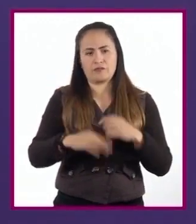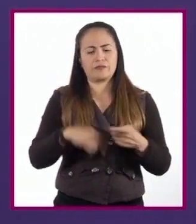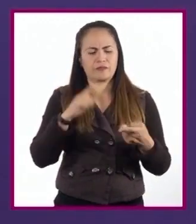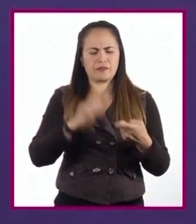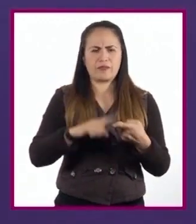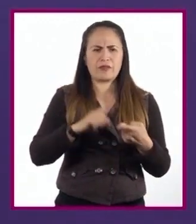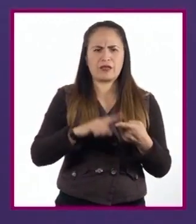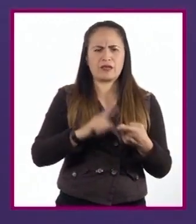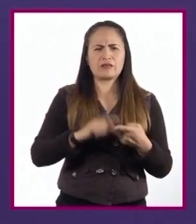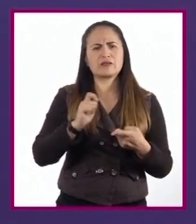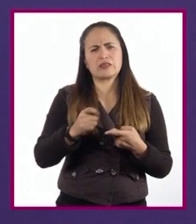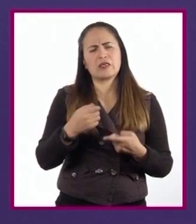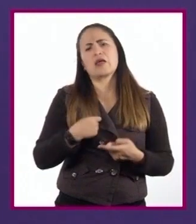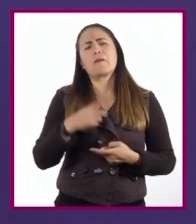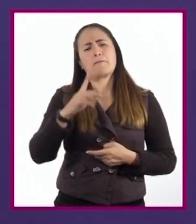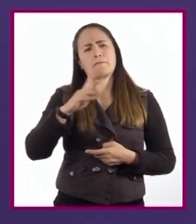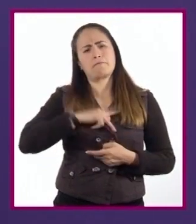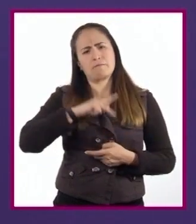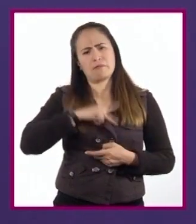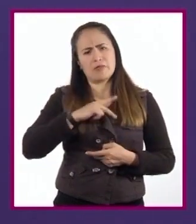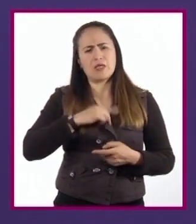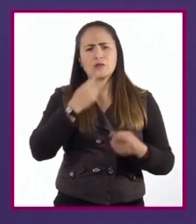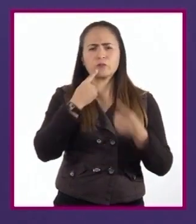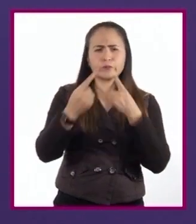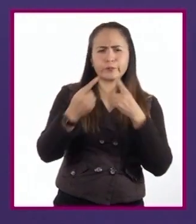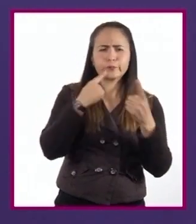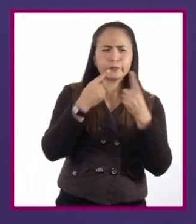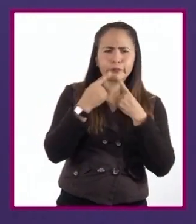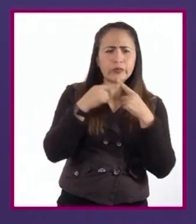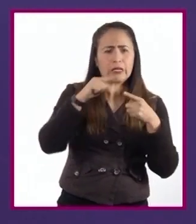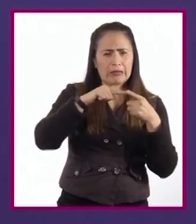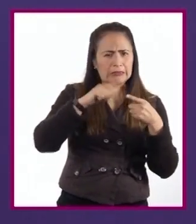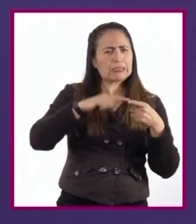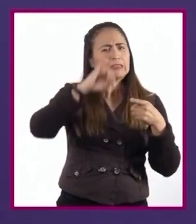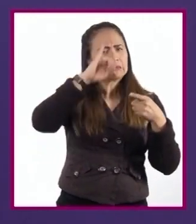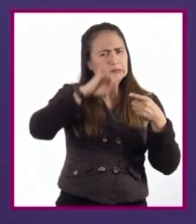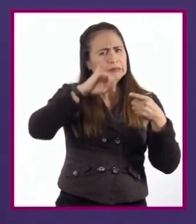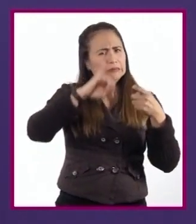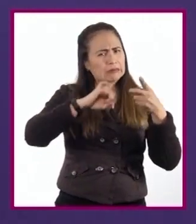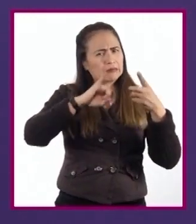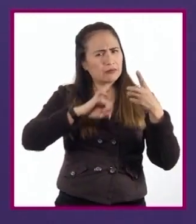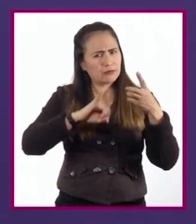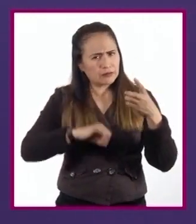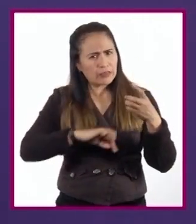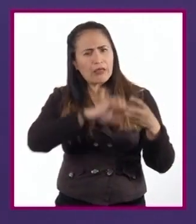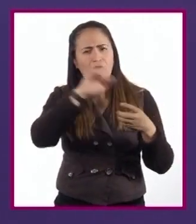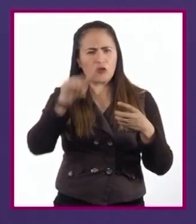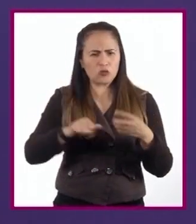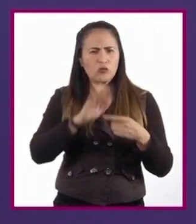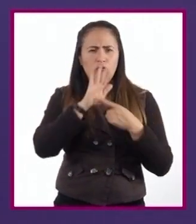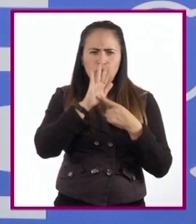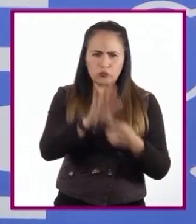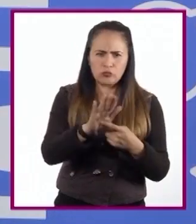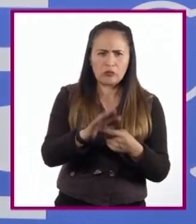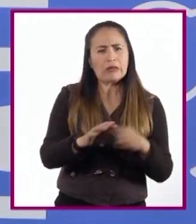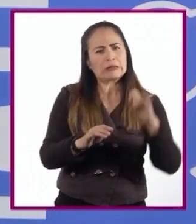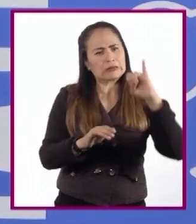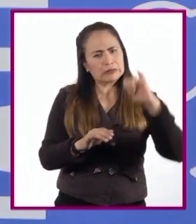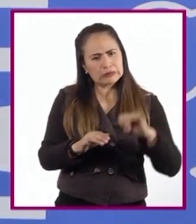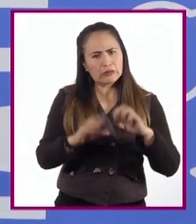proposiciones que en nuestro discurso son consideradas como ciertas y que utilizamos para afirmar o negar algo.